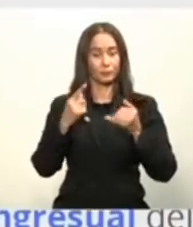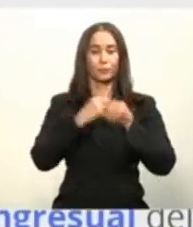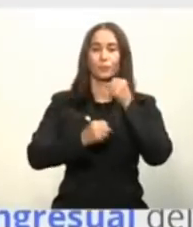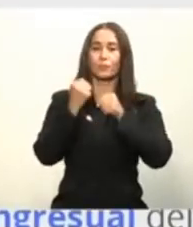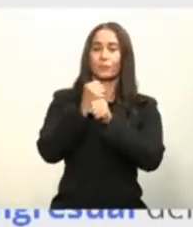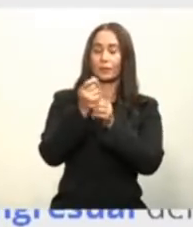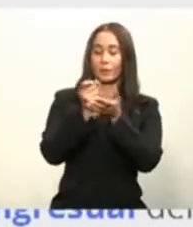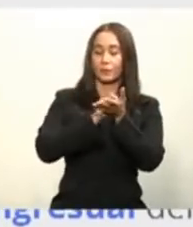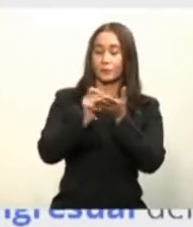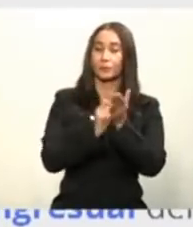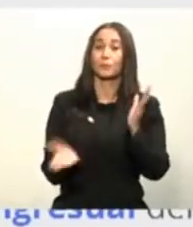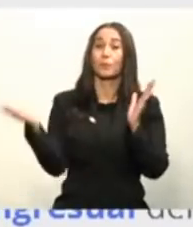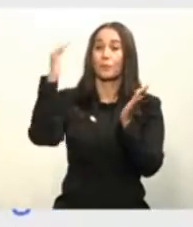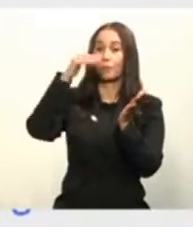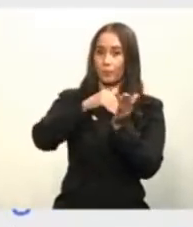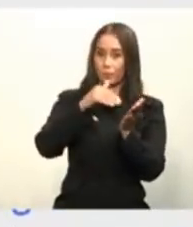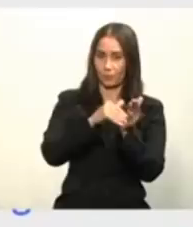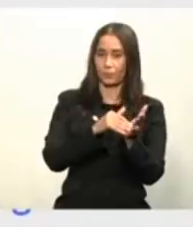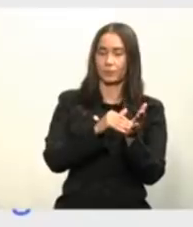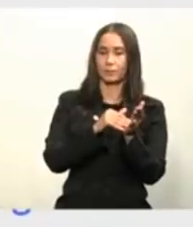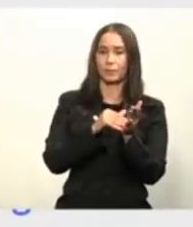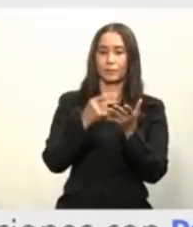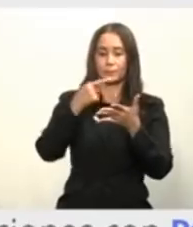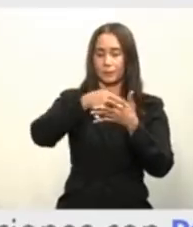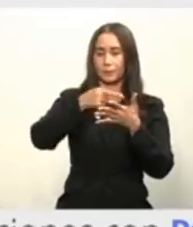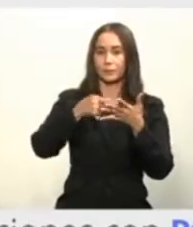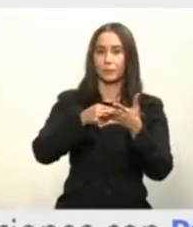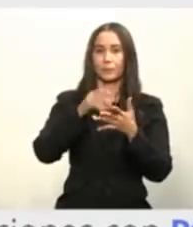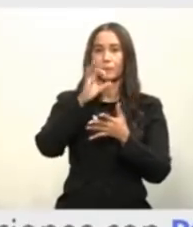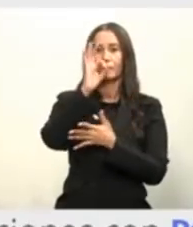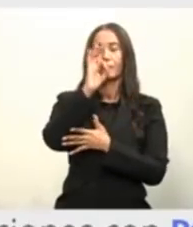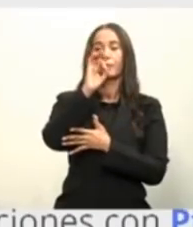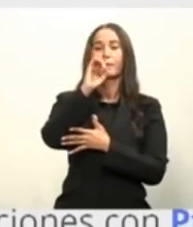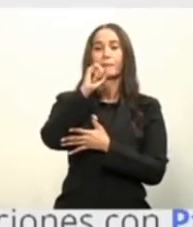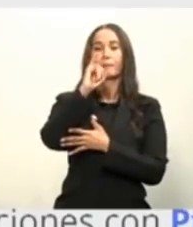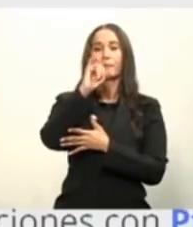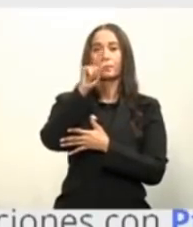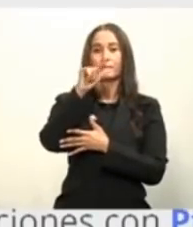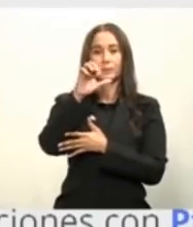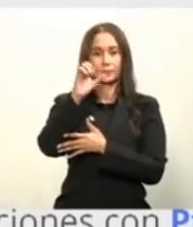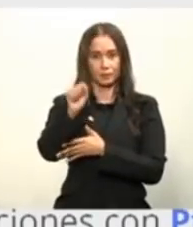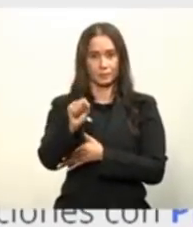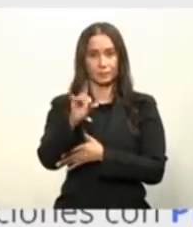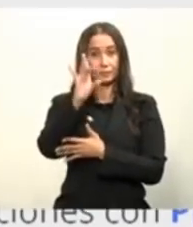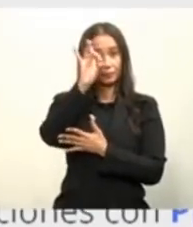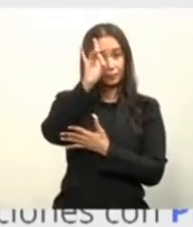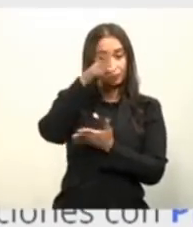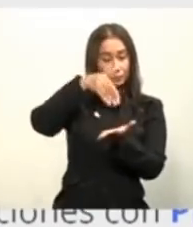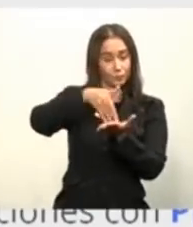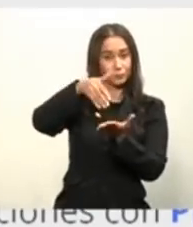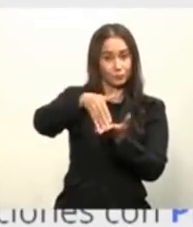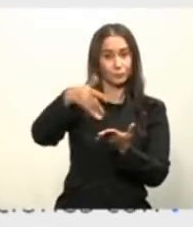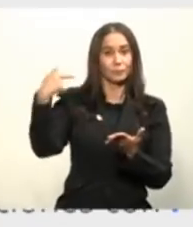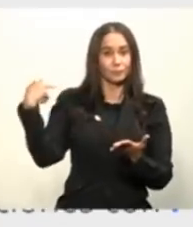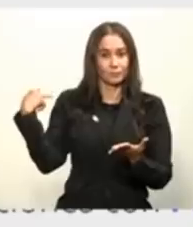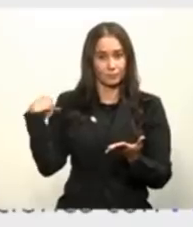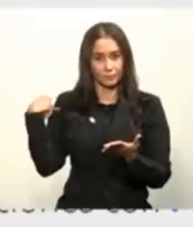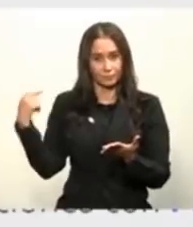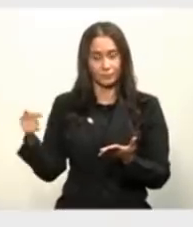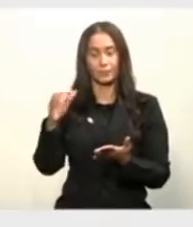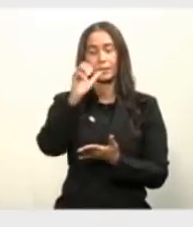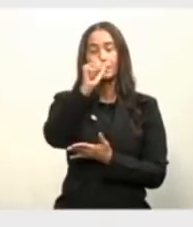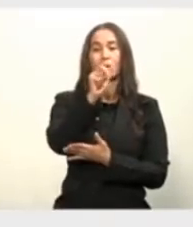suscribió el pliego de condiciones con Pfizer para la adquisición de 8 millones de dosis de la vacuna